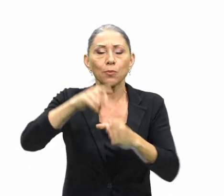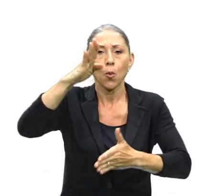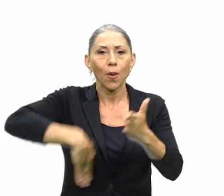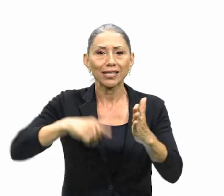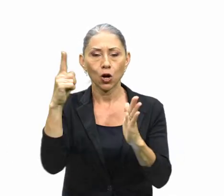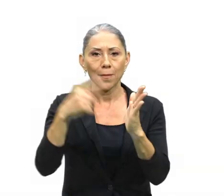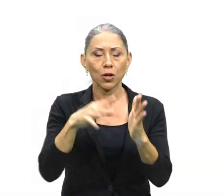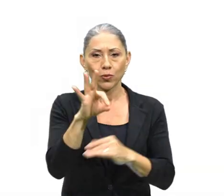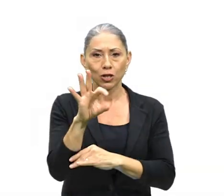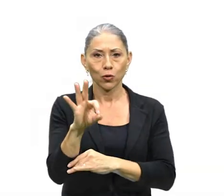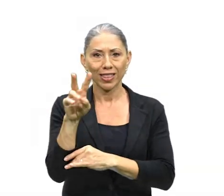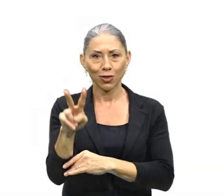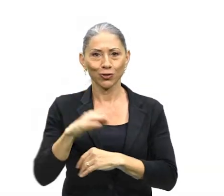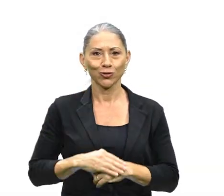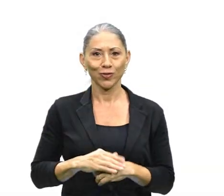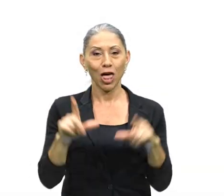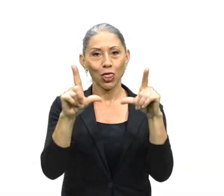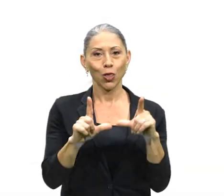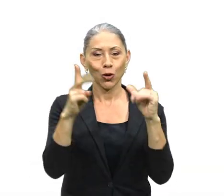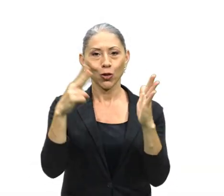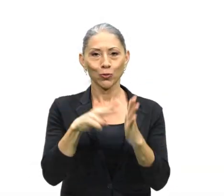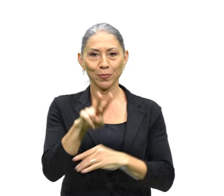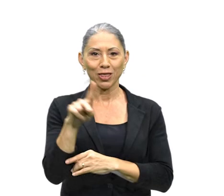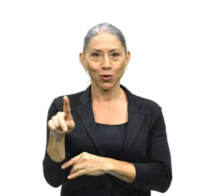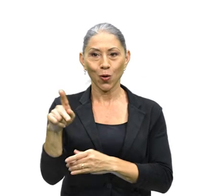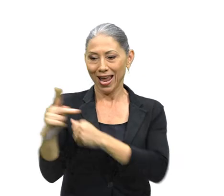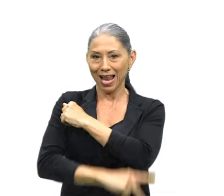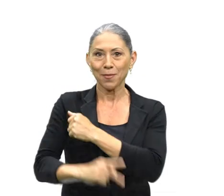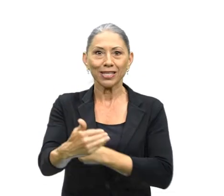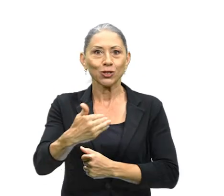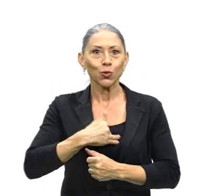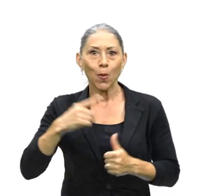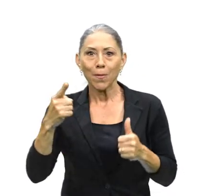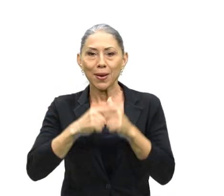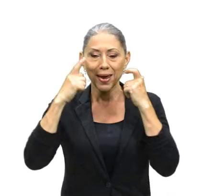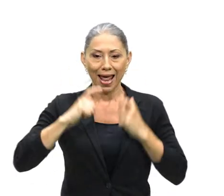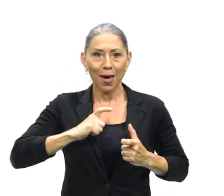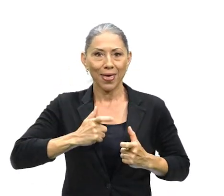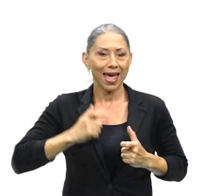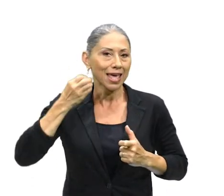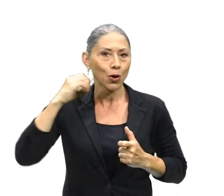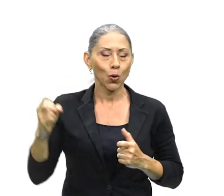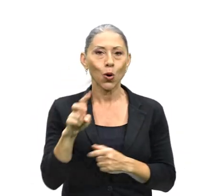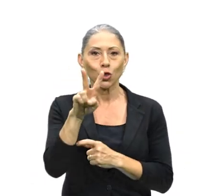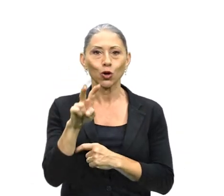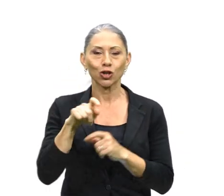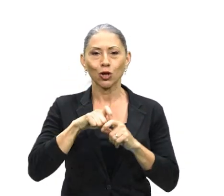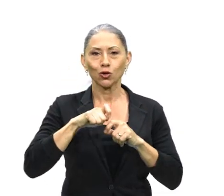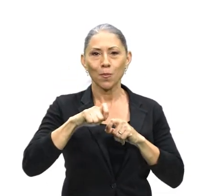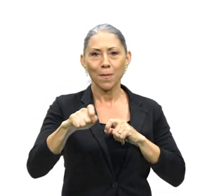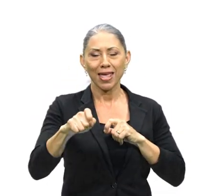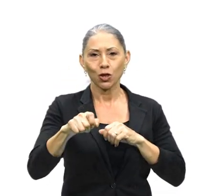1992. En Tokio 2021, el país obtuvo su primera medalla de oro en los 200 metros